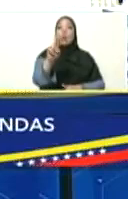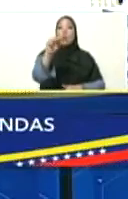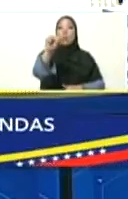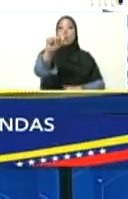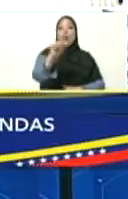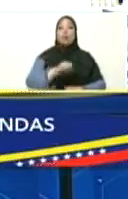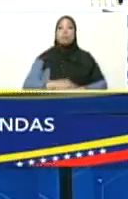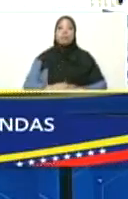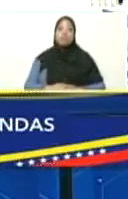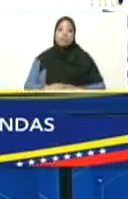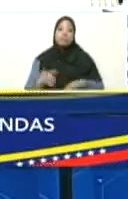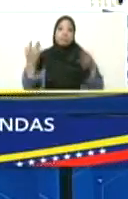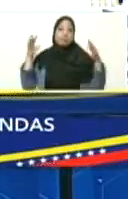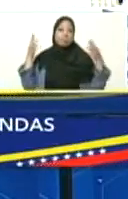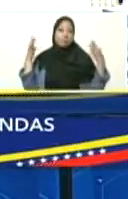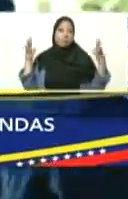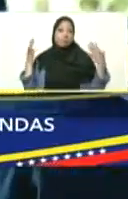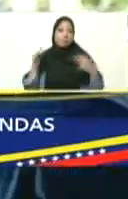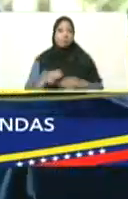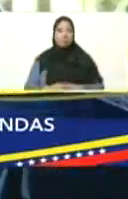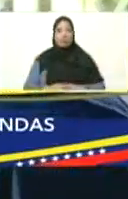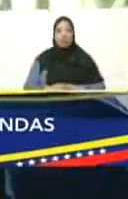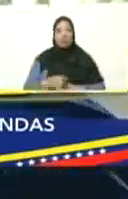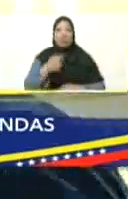Villamizar, de calle en calle.